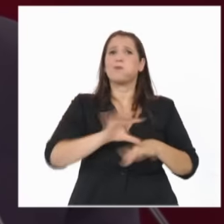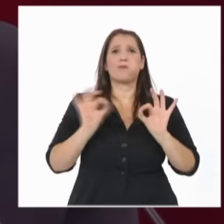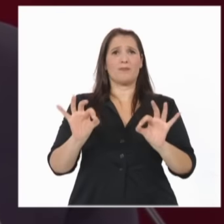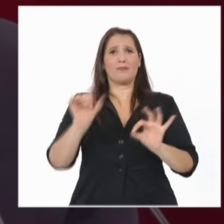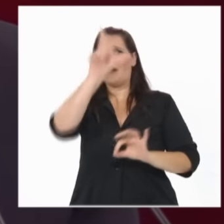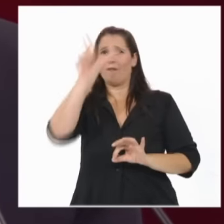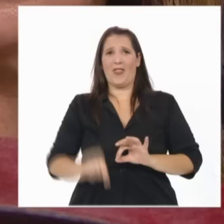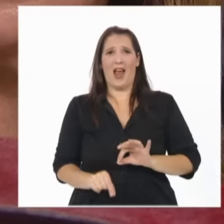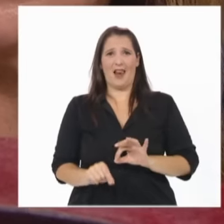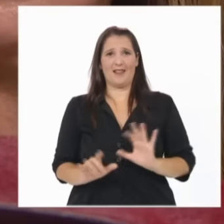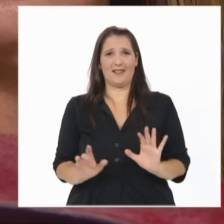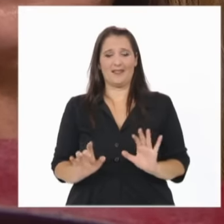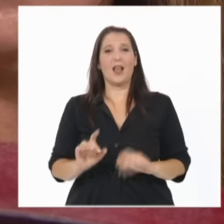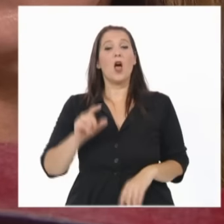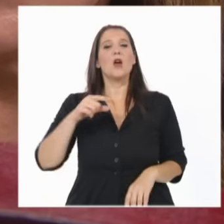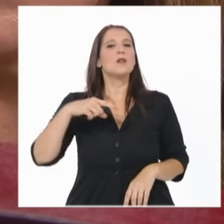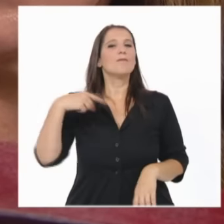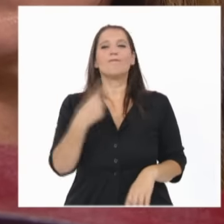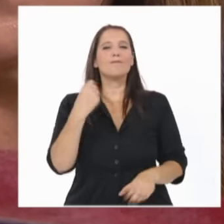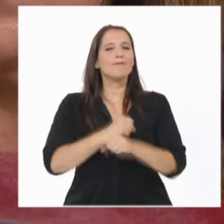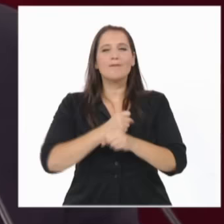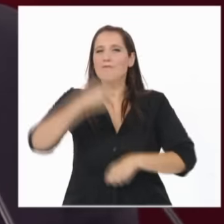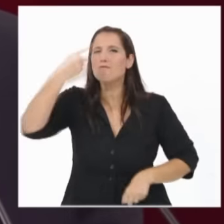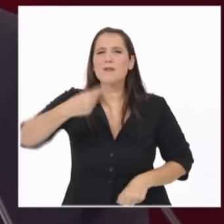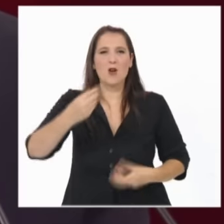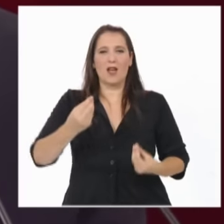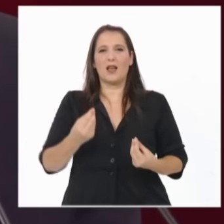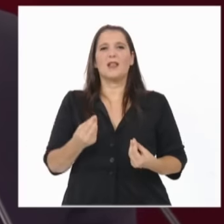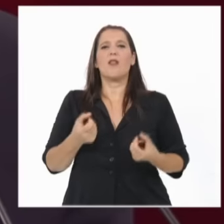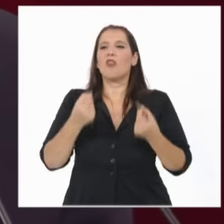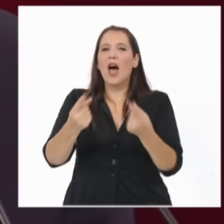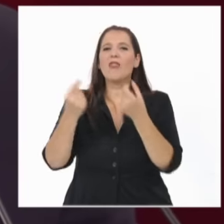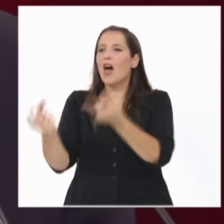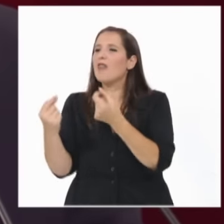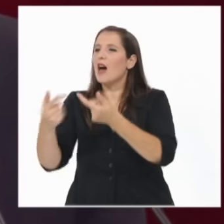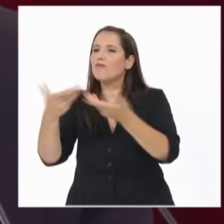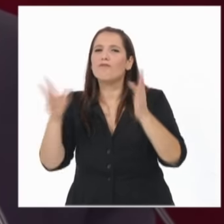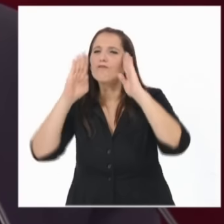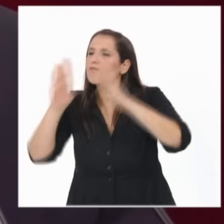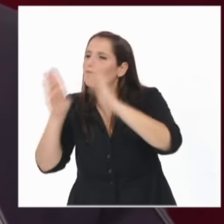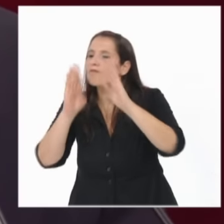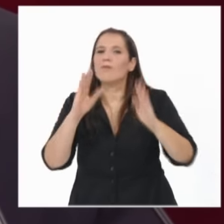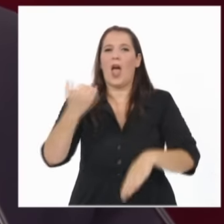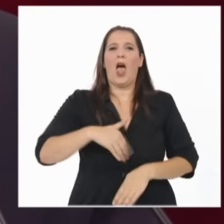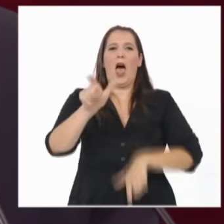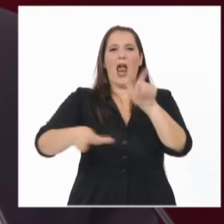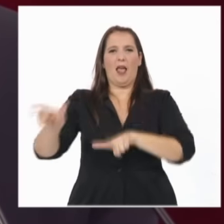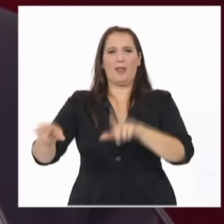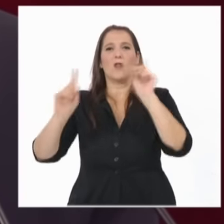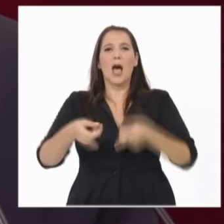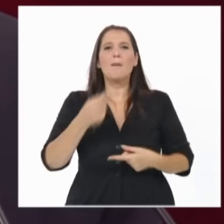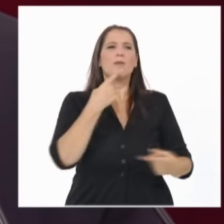Nuestra función principal es servir a los argentinos. Por eso hablamos con los periodistas